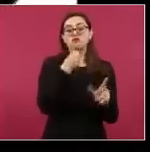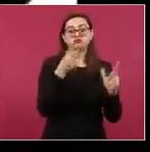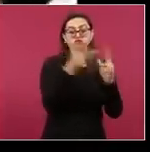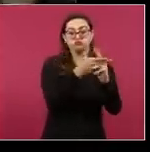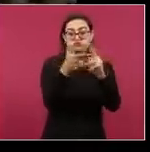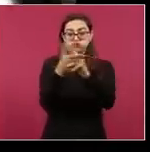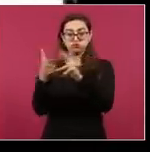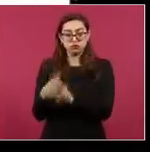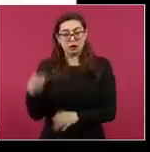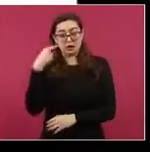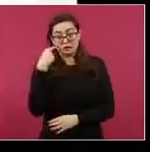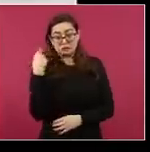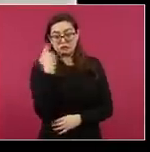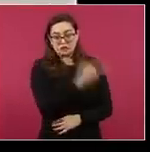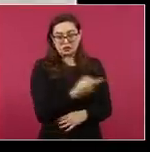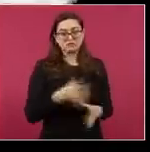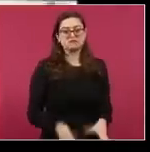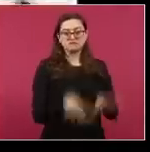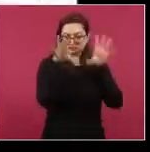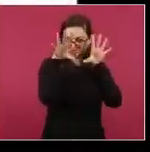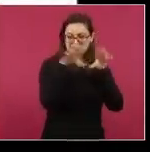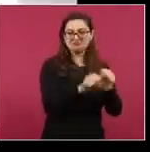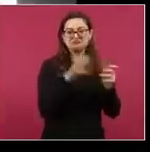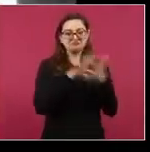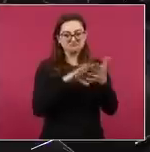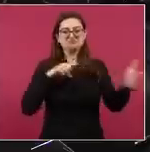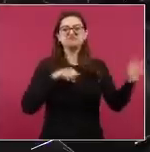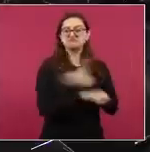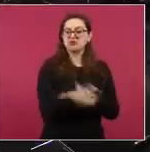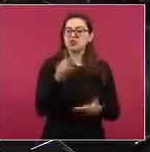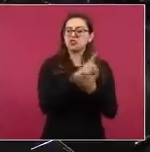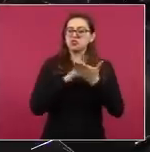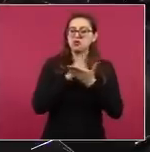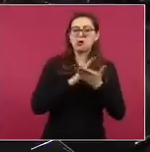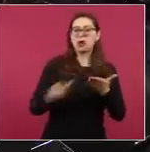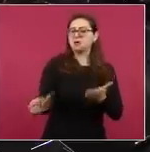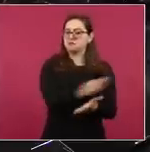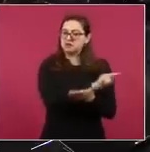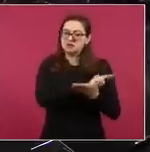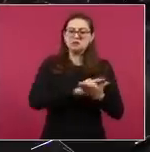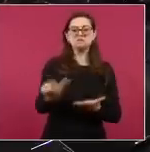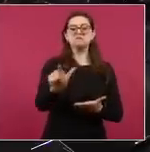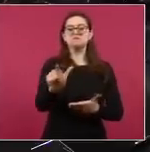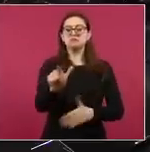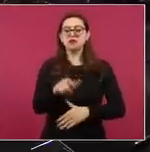Con esta captura, seguimos limpiando a México de las drogas. Gobierno Federal.